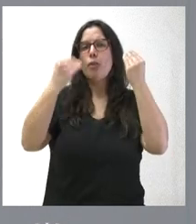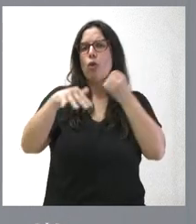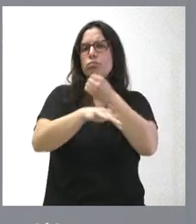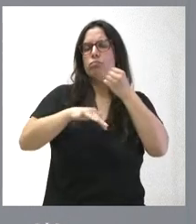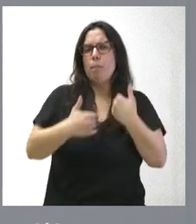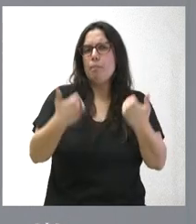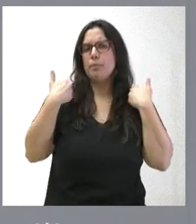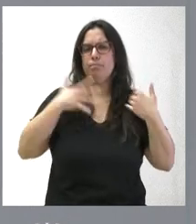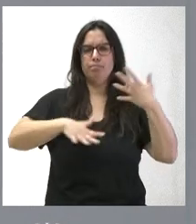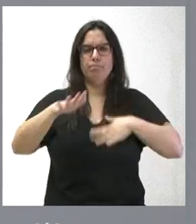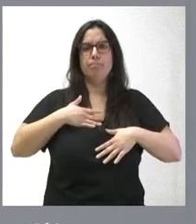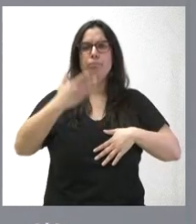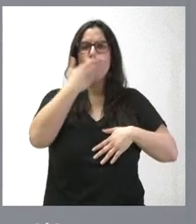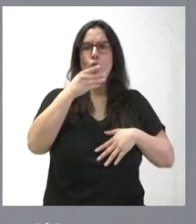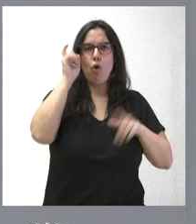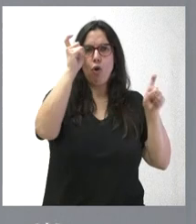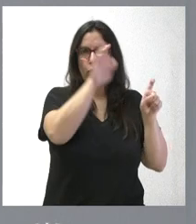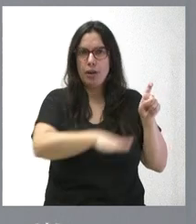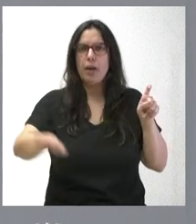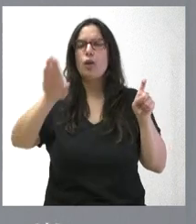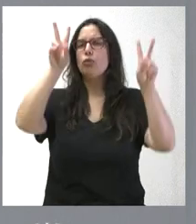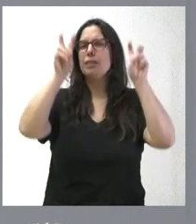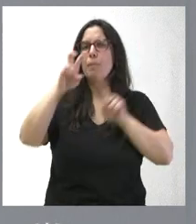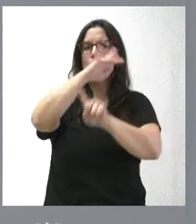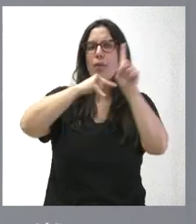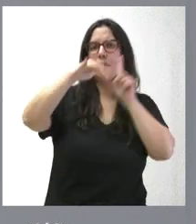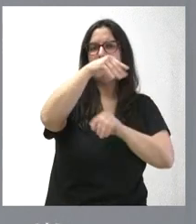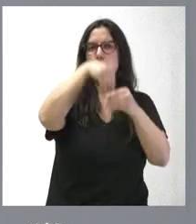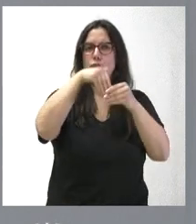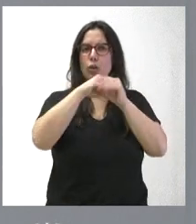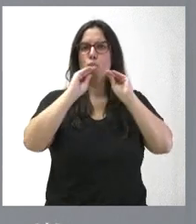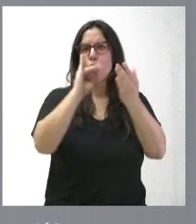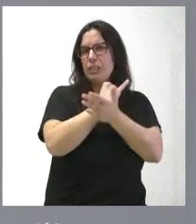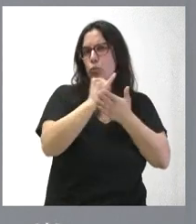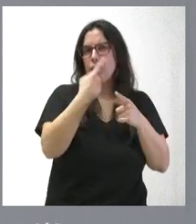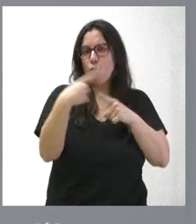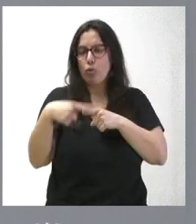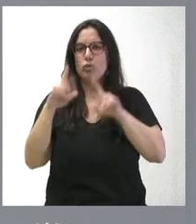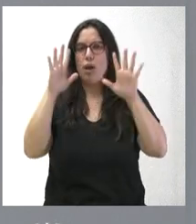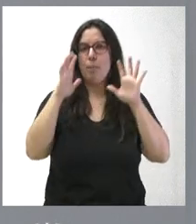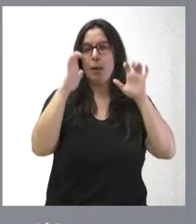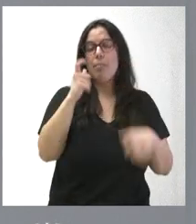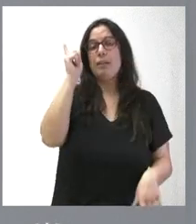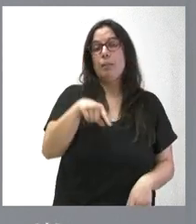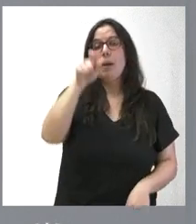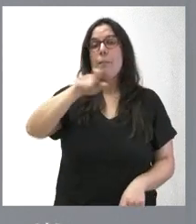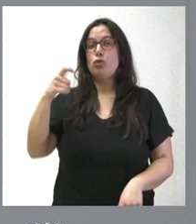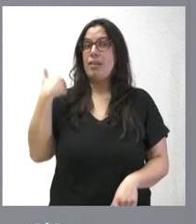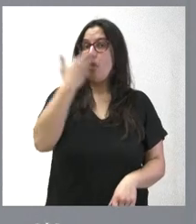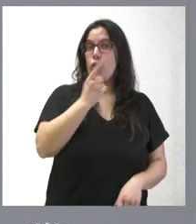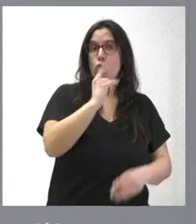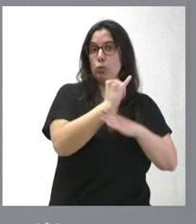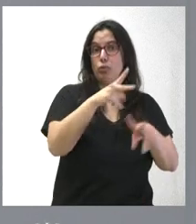escolares mediante la incorporación de cuestiones ambientales en su currículo y a las personas que ya han salido del ámbito escolar